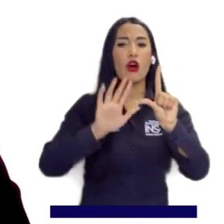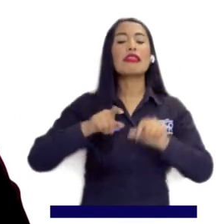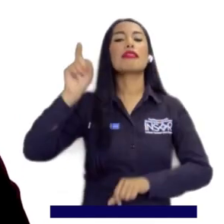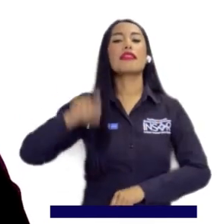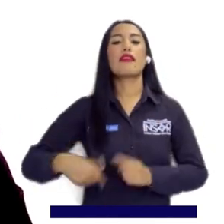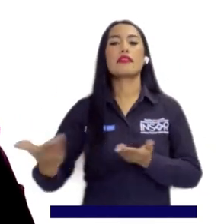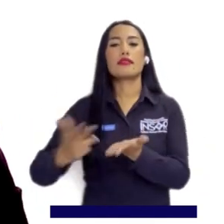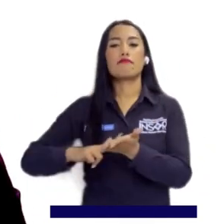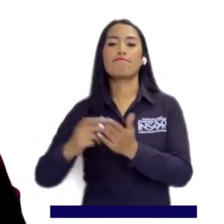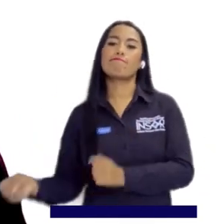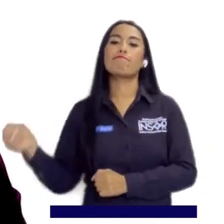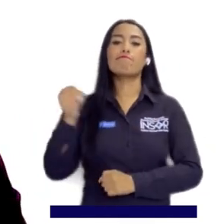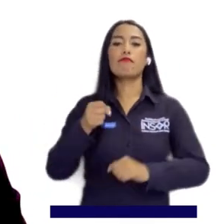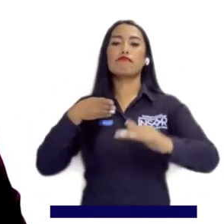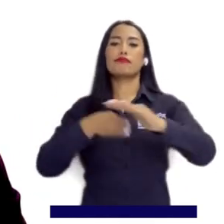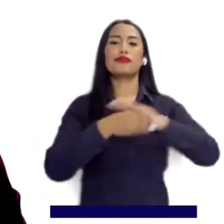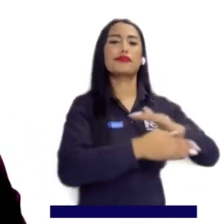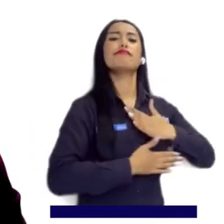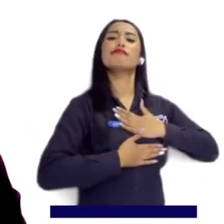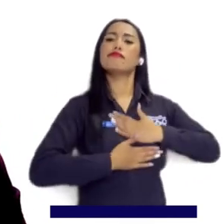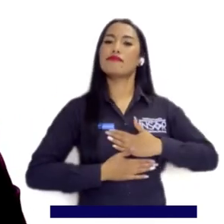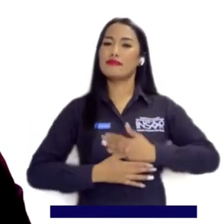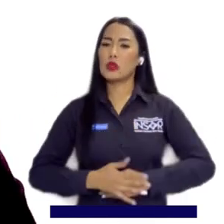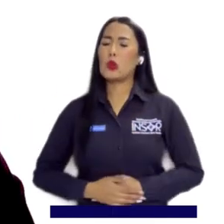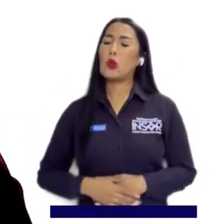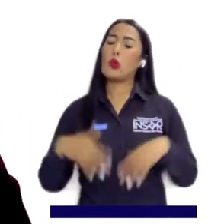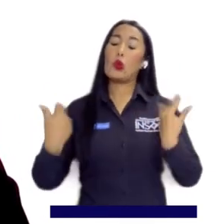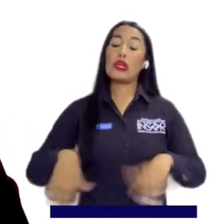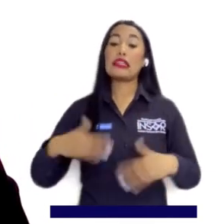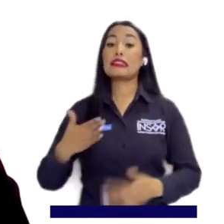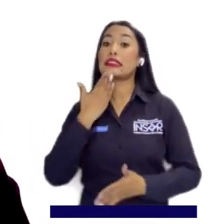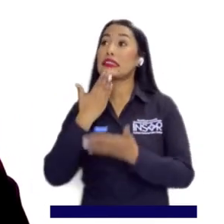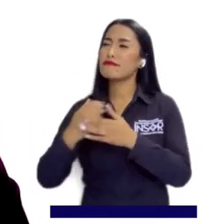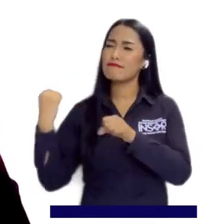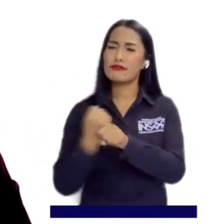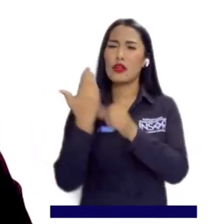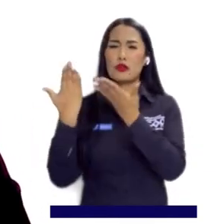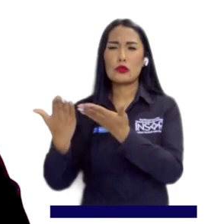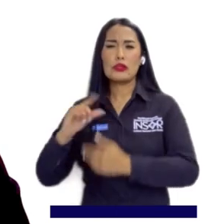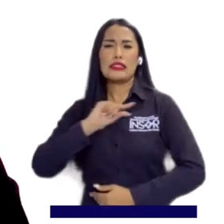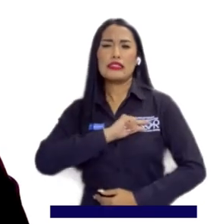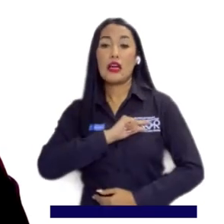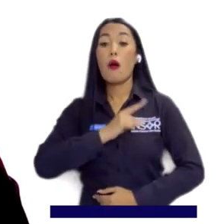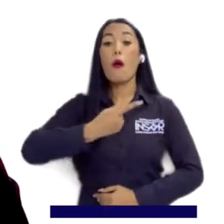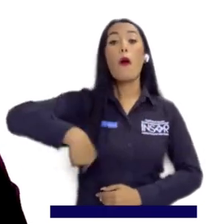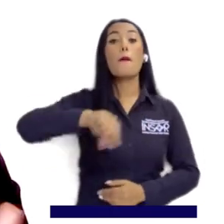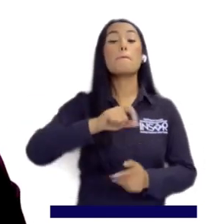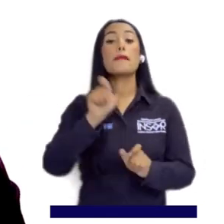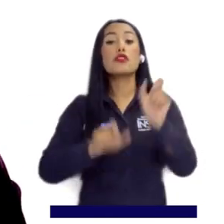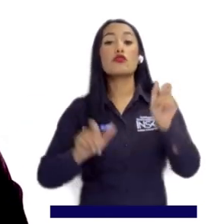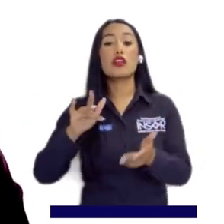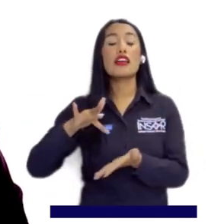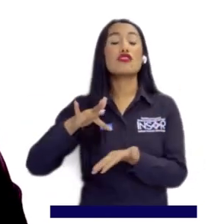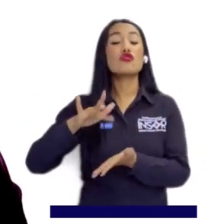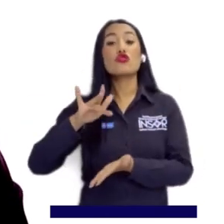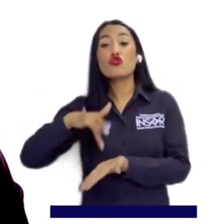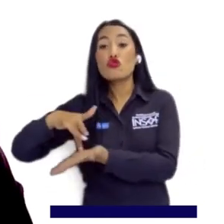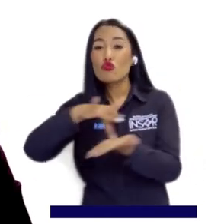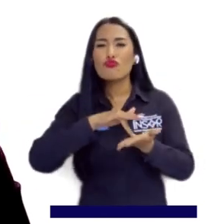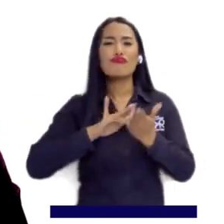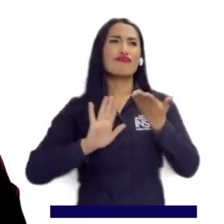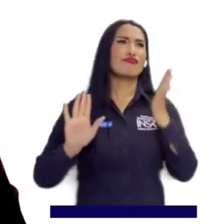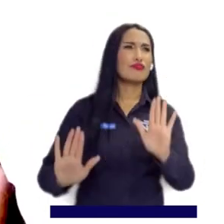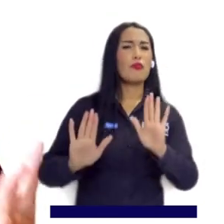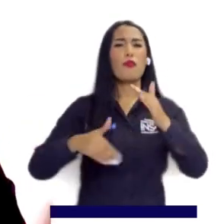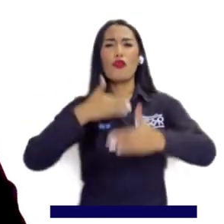sus herramientas publicitarias a contar con intérpretes de lengua de señas y garantizar accesibilidad. Hoy, gracias a la labor del Instituto de las Personas Sordas, pueden participar